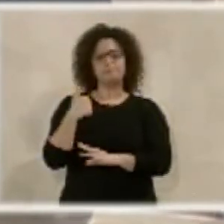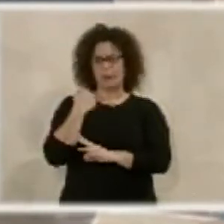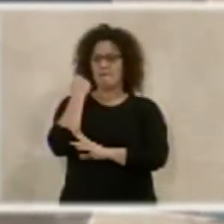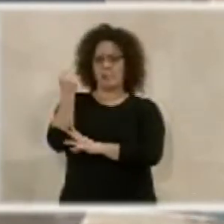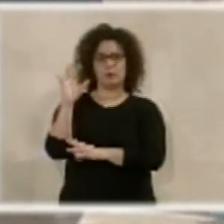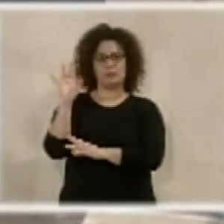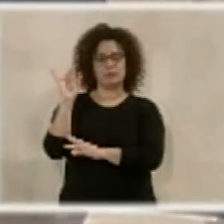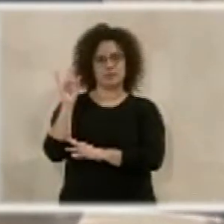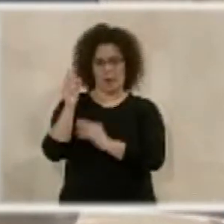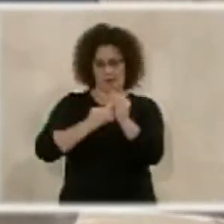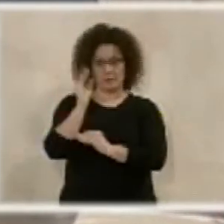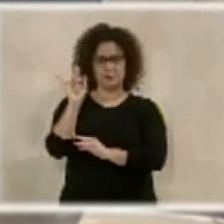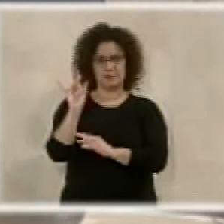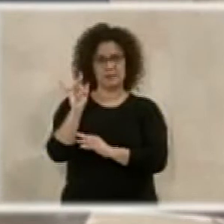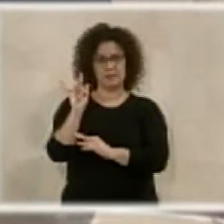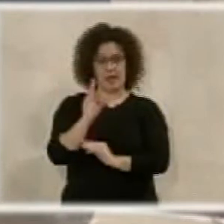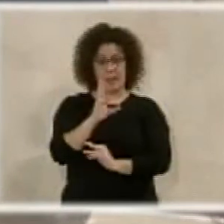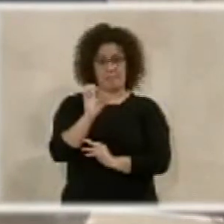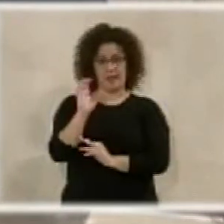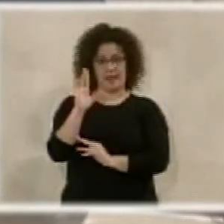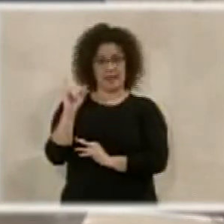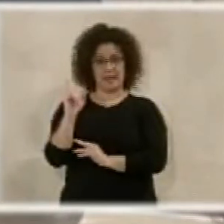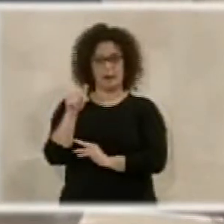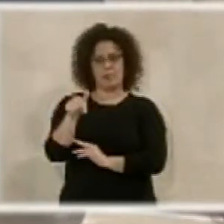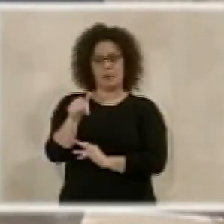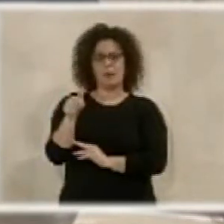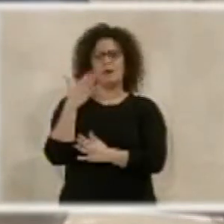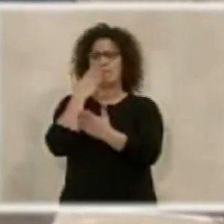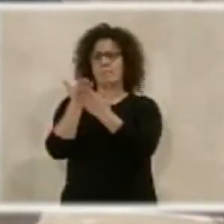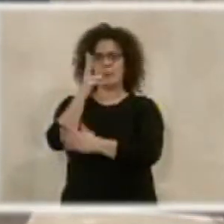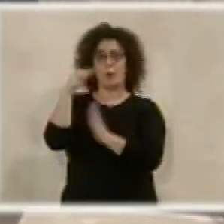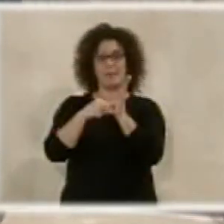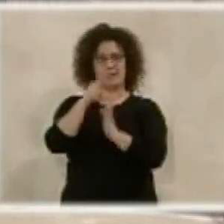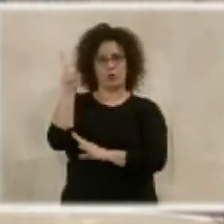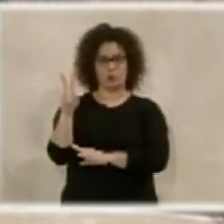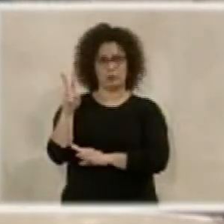de que esto se realice. Este es un peri que se encargó en el 2002.